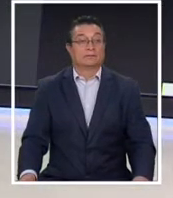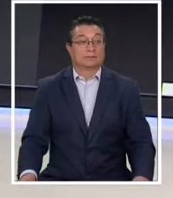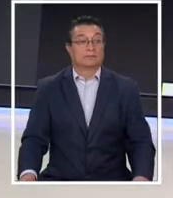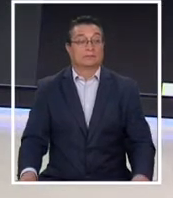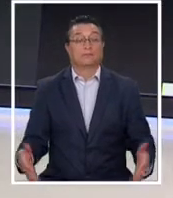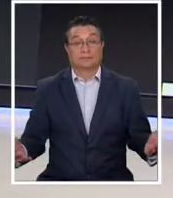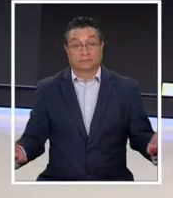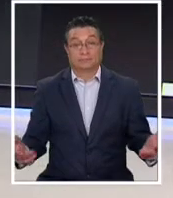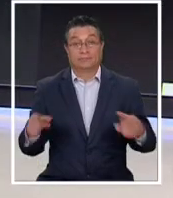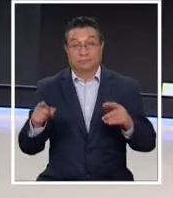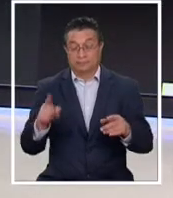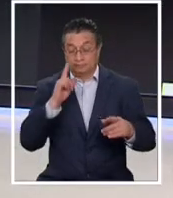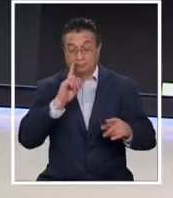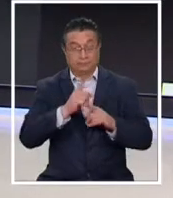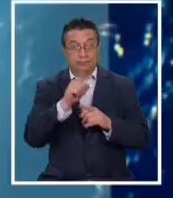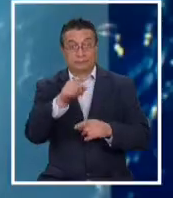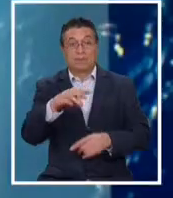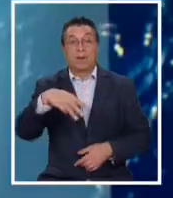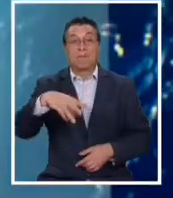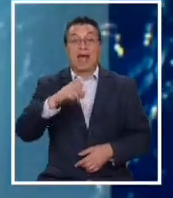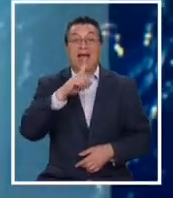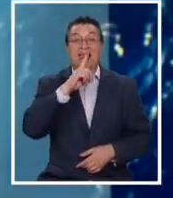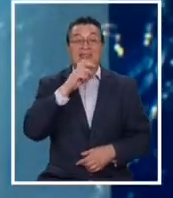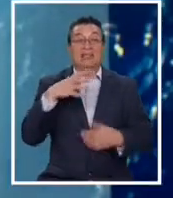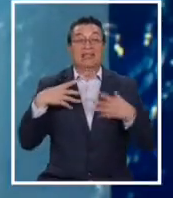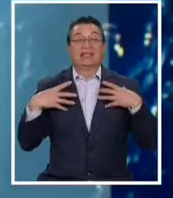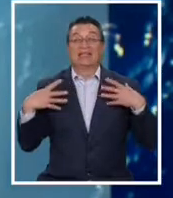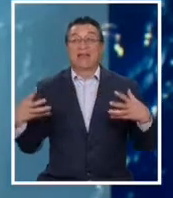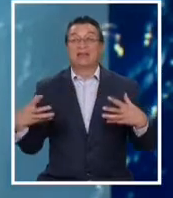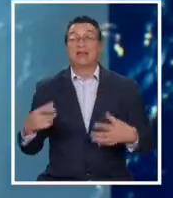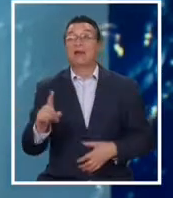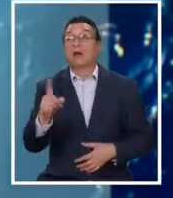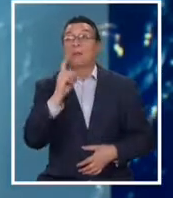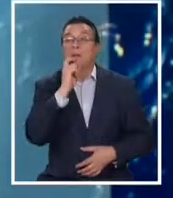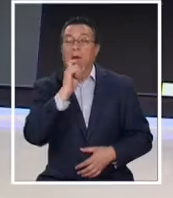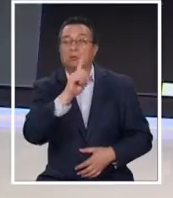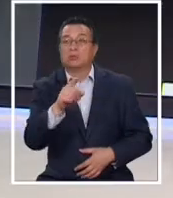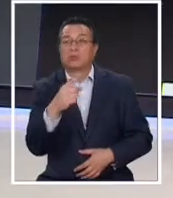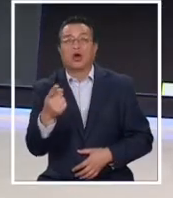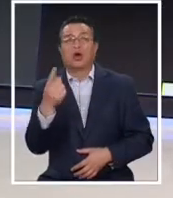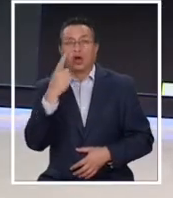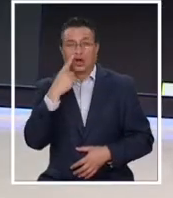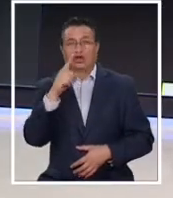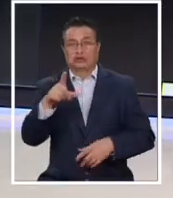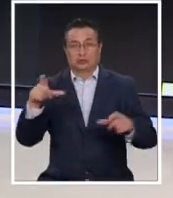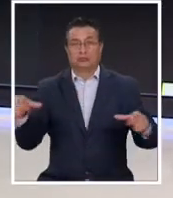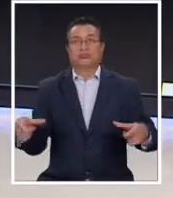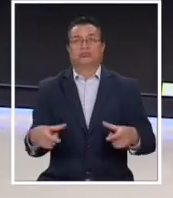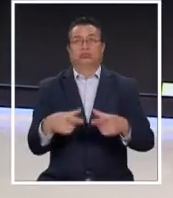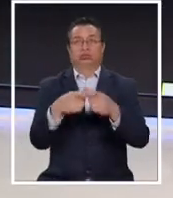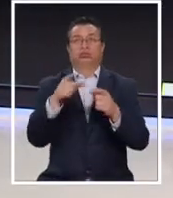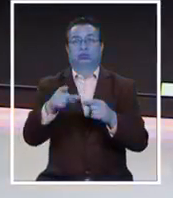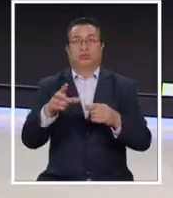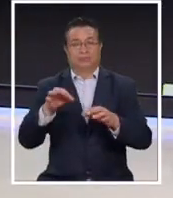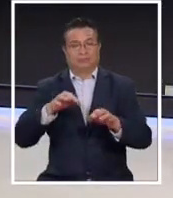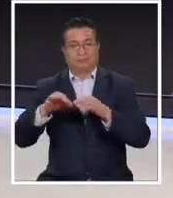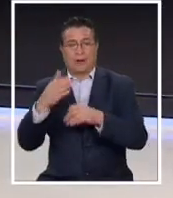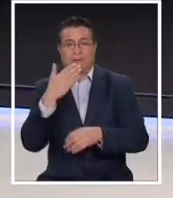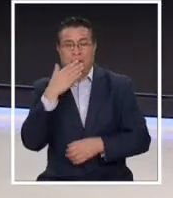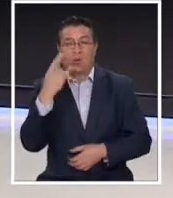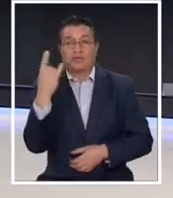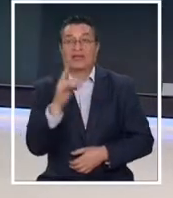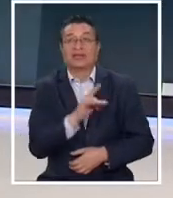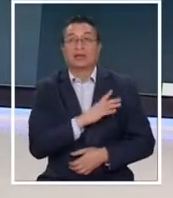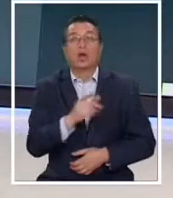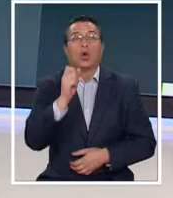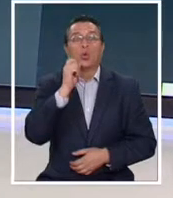Lo ponemos en nuestro radar de inmediato, Mate Grande. Marcelo, aparte ya de conocer la existencia de este volcán, este hallazgo que hacen los geólogos de la Chile, evidentemente es